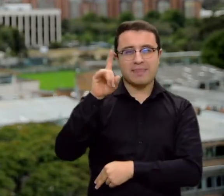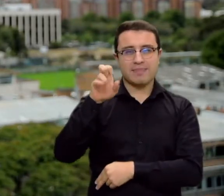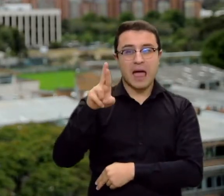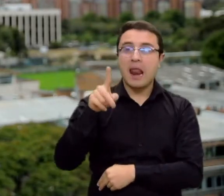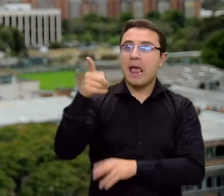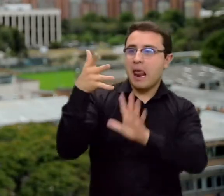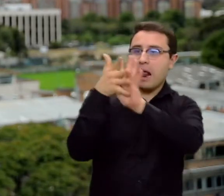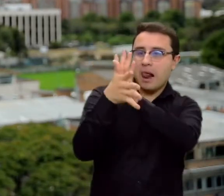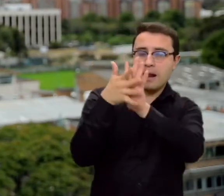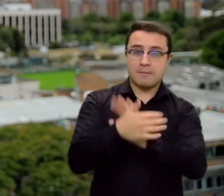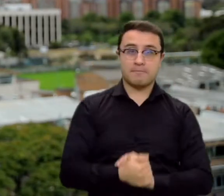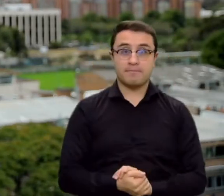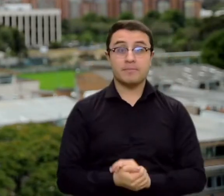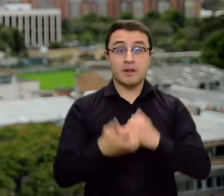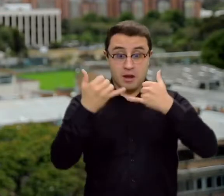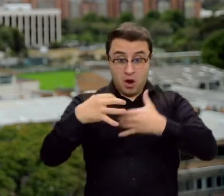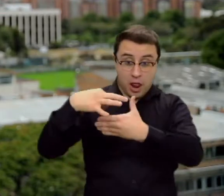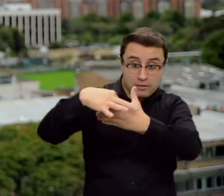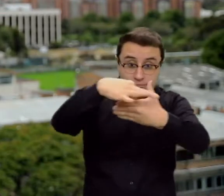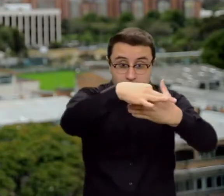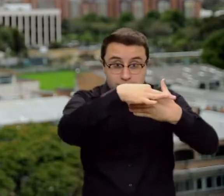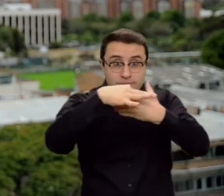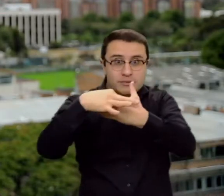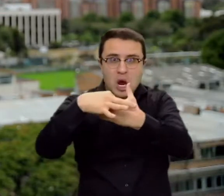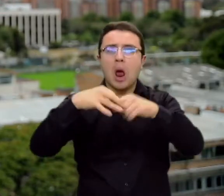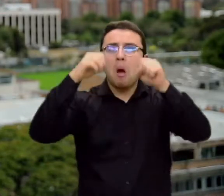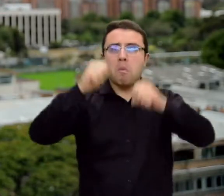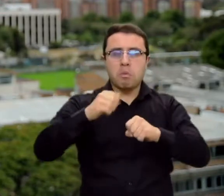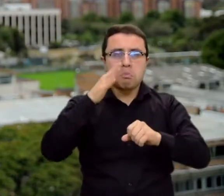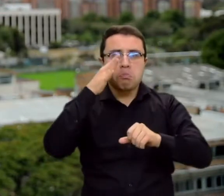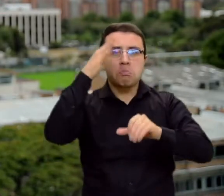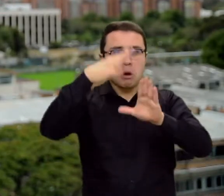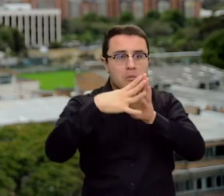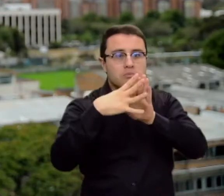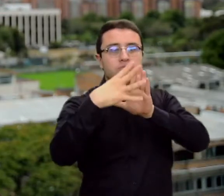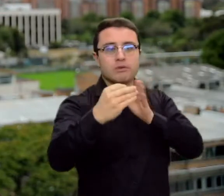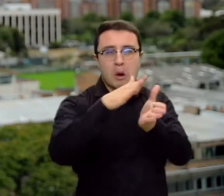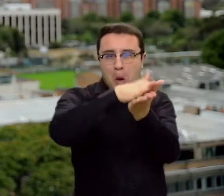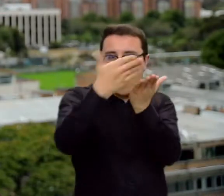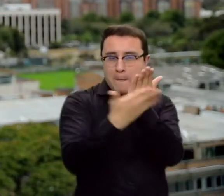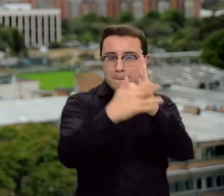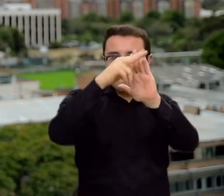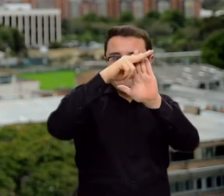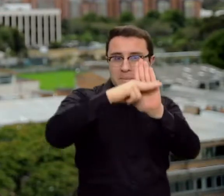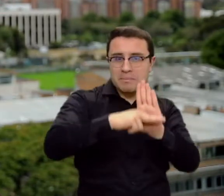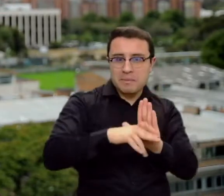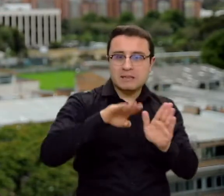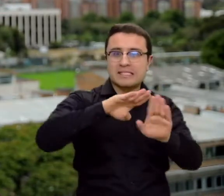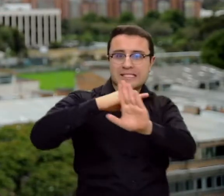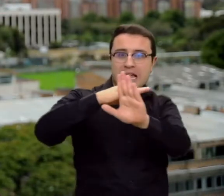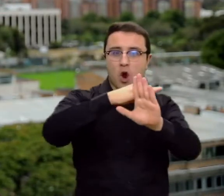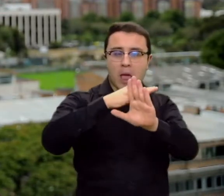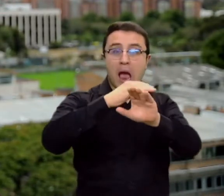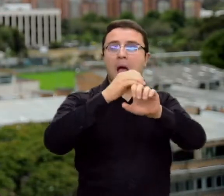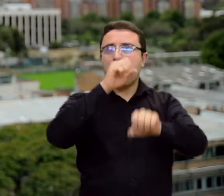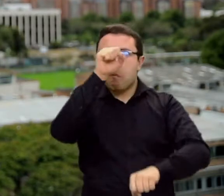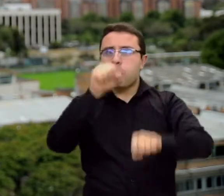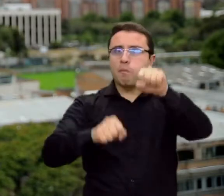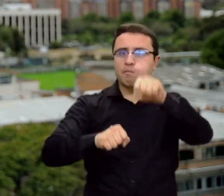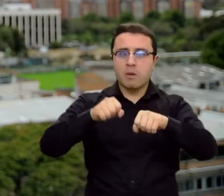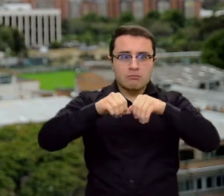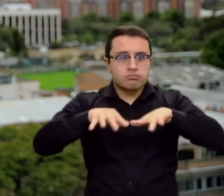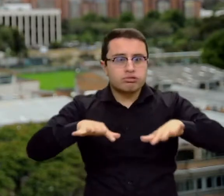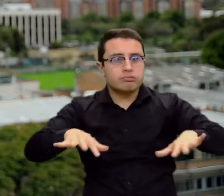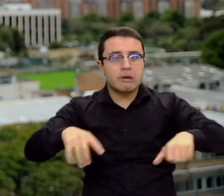El funcionario dijo que estas elecciones también van a servir para implementar más mecanismos de bioseguridad, por si la pandemia se